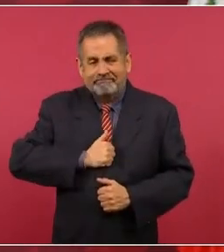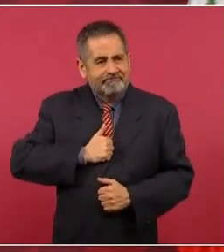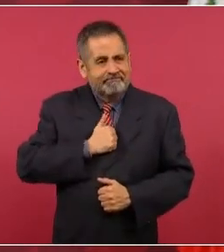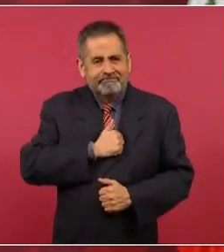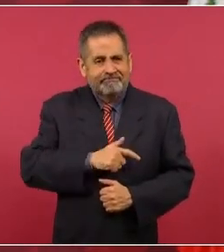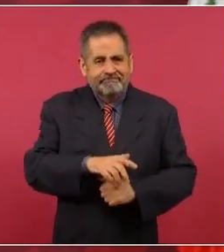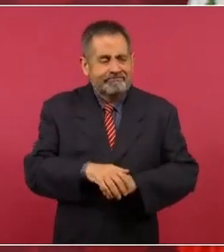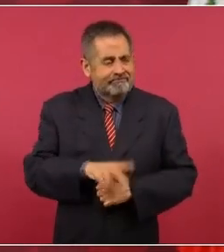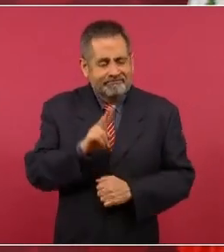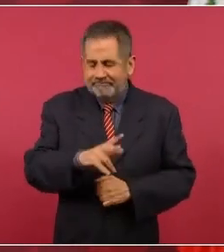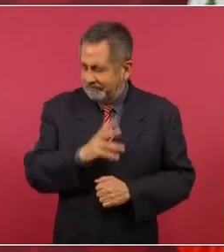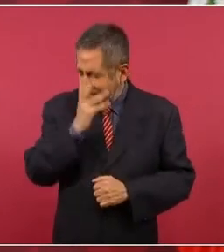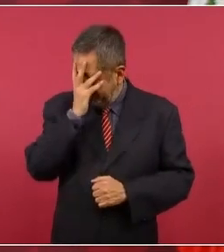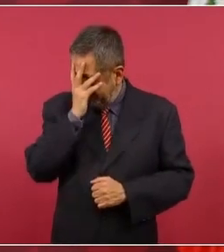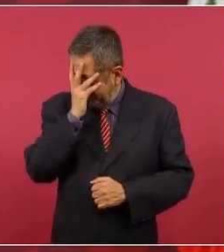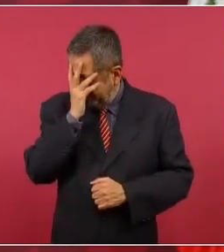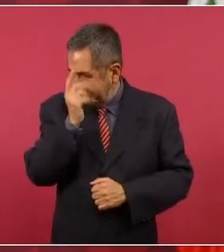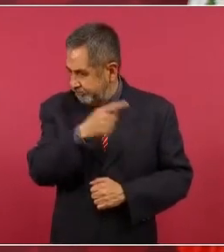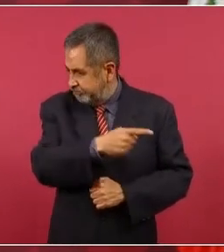de pena ajena.